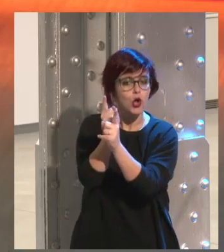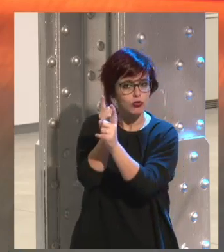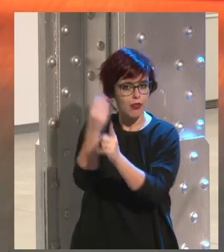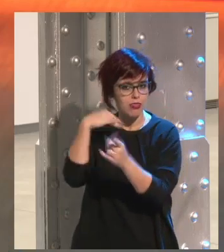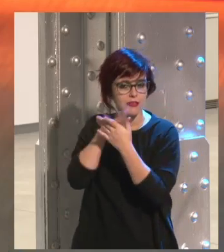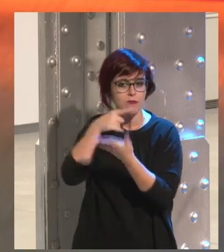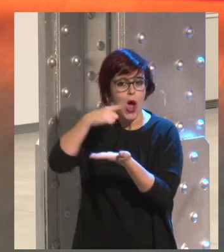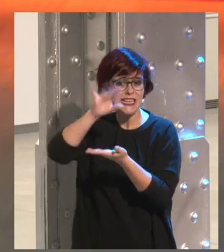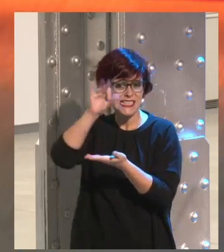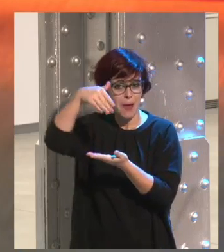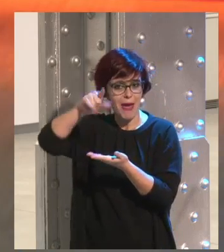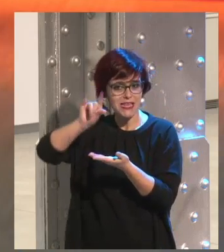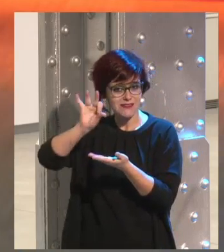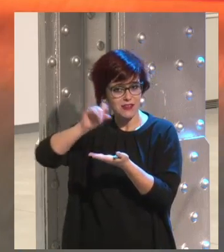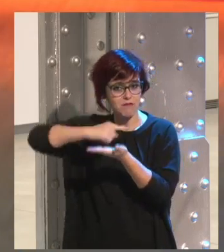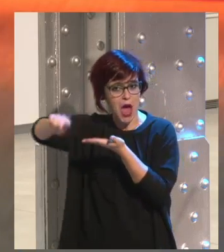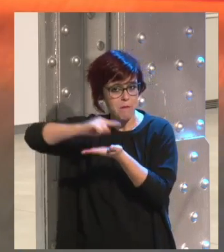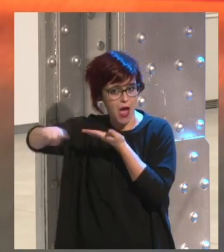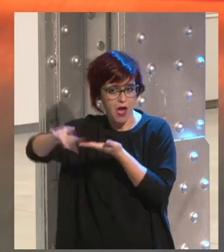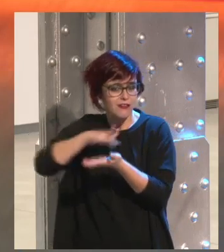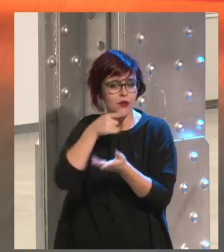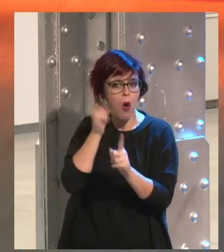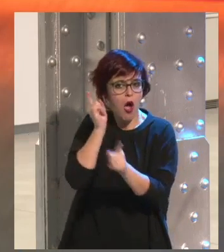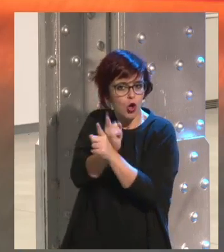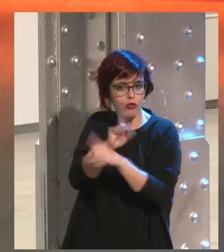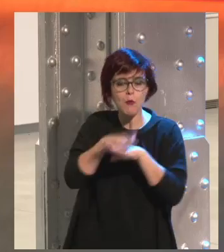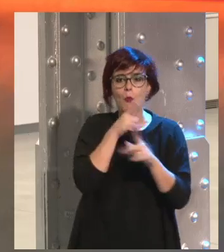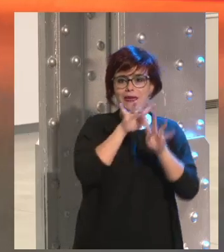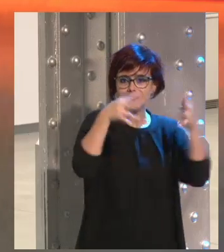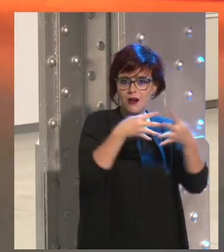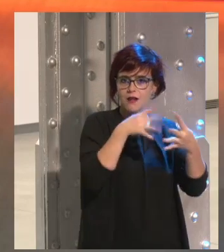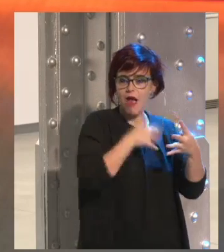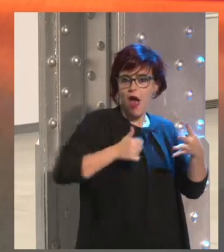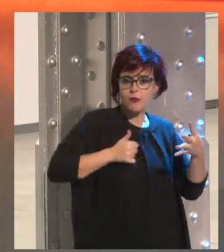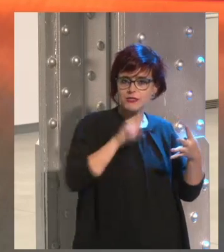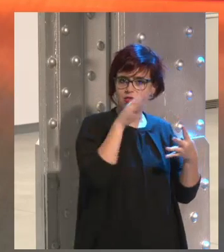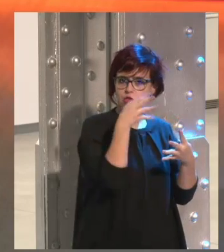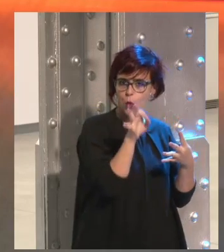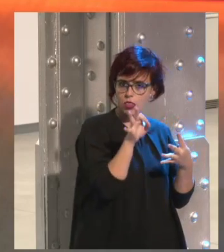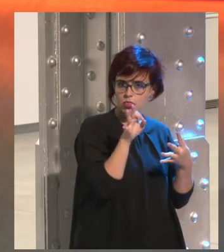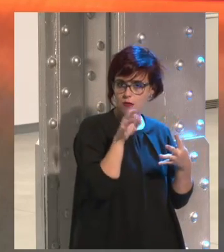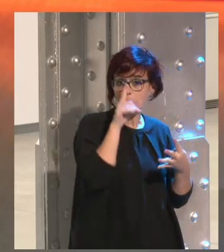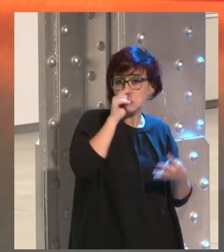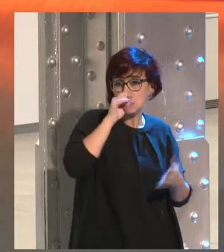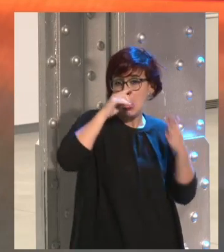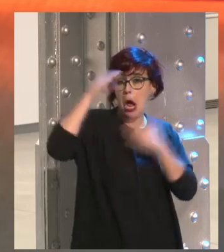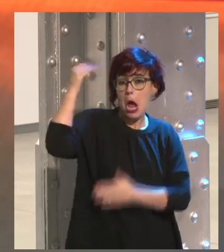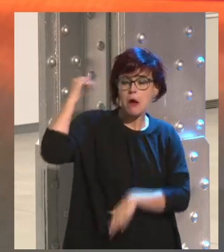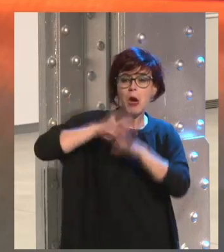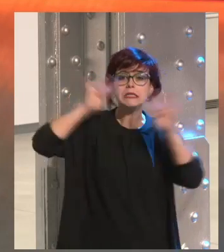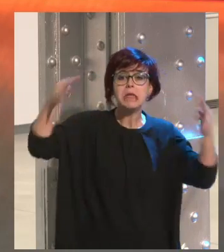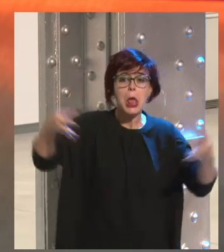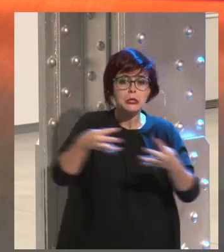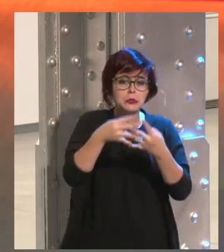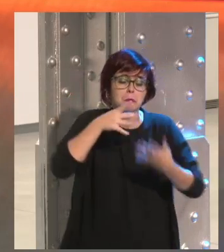el coste que tenía el envío de SMS de 140 caracteres a esa época. Y el Twitter era, a esa época, para Estados Unidos